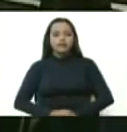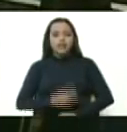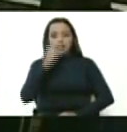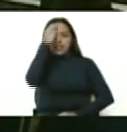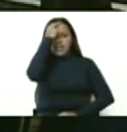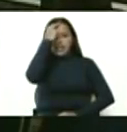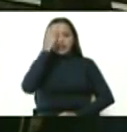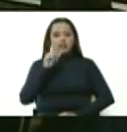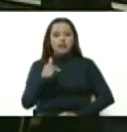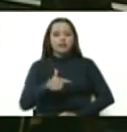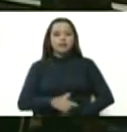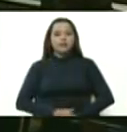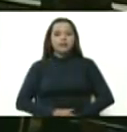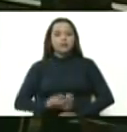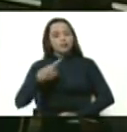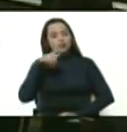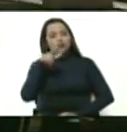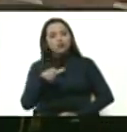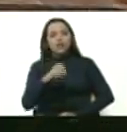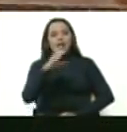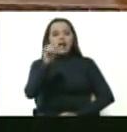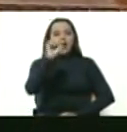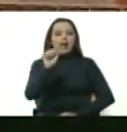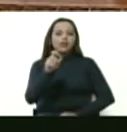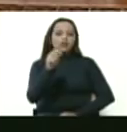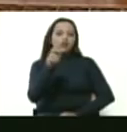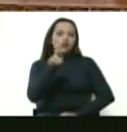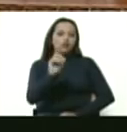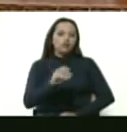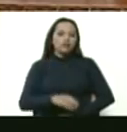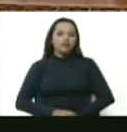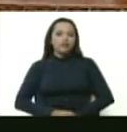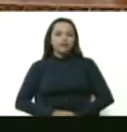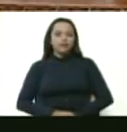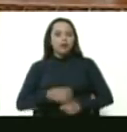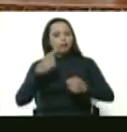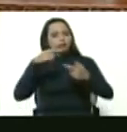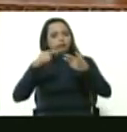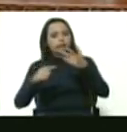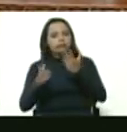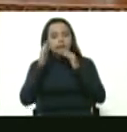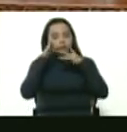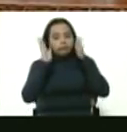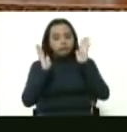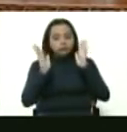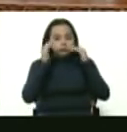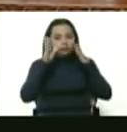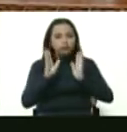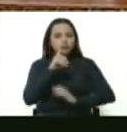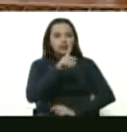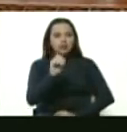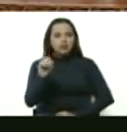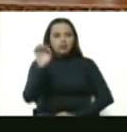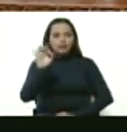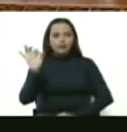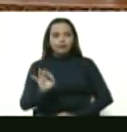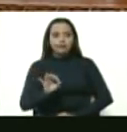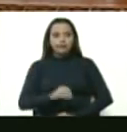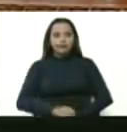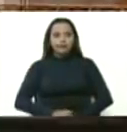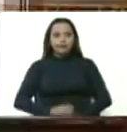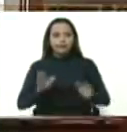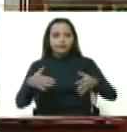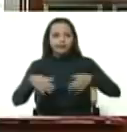Es contigo, Castro Soteldo. Es contigo, Leal Tellería. 100% CLAP de calidad.